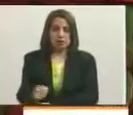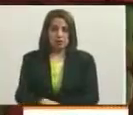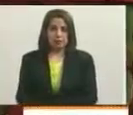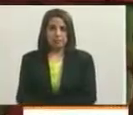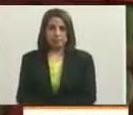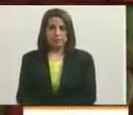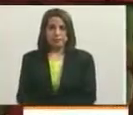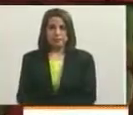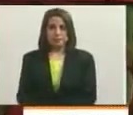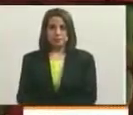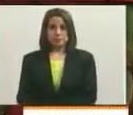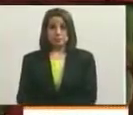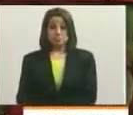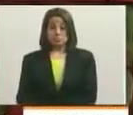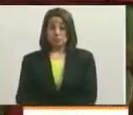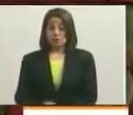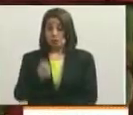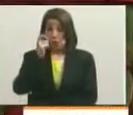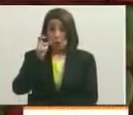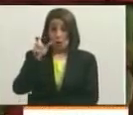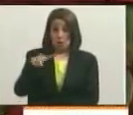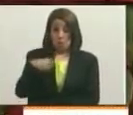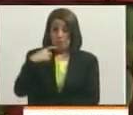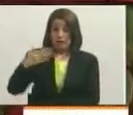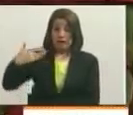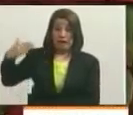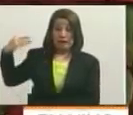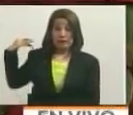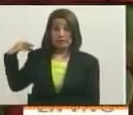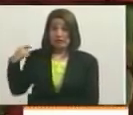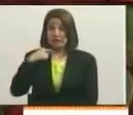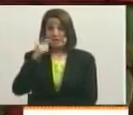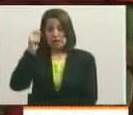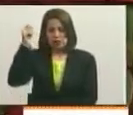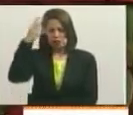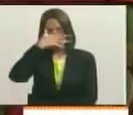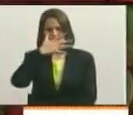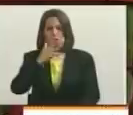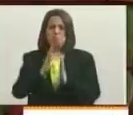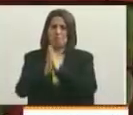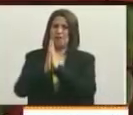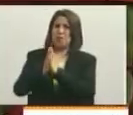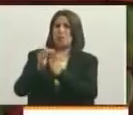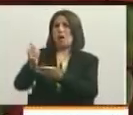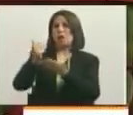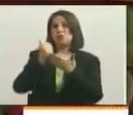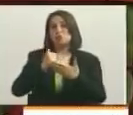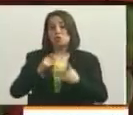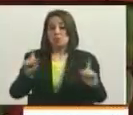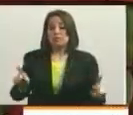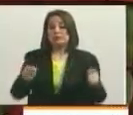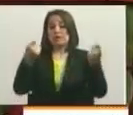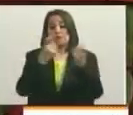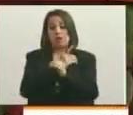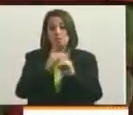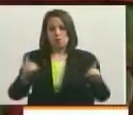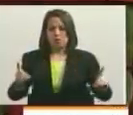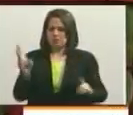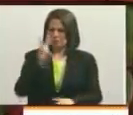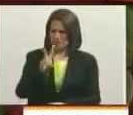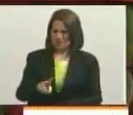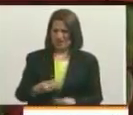Bueno, el tipo tiene la cachaza de pedirle a Trump que lo ayude para recuperar la democracia en Venezuela.